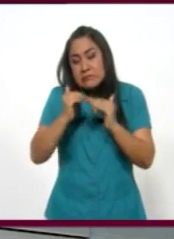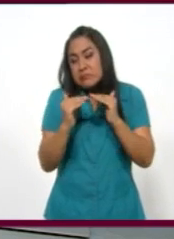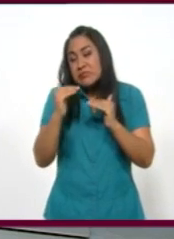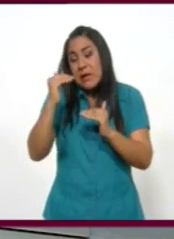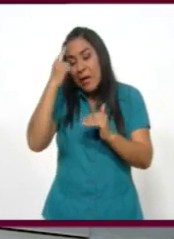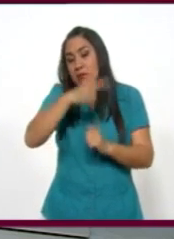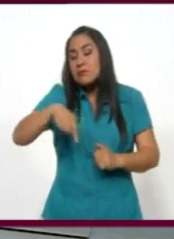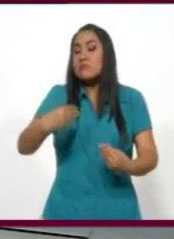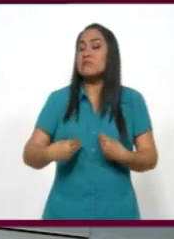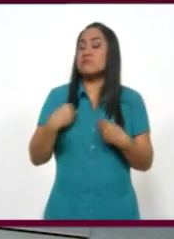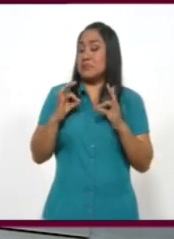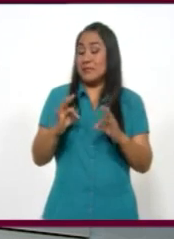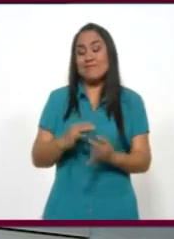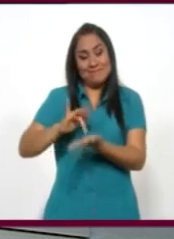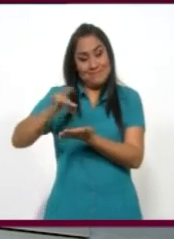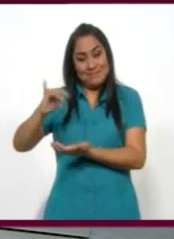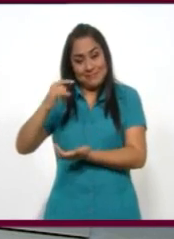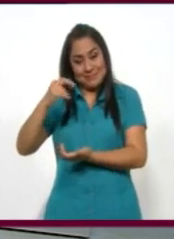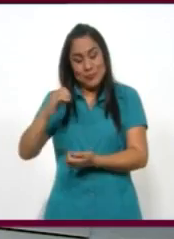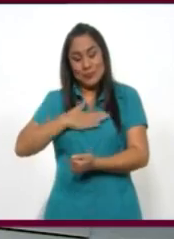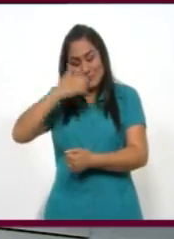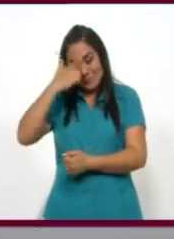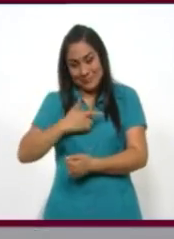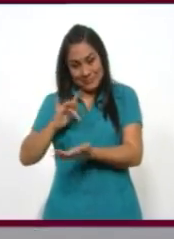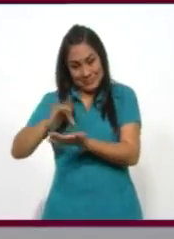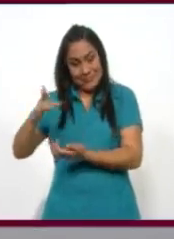Y vivir mejor. Sin duda. Gracias, Ignacio Beteta. Buenas noches, Adriana. Gracias y buenas noches.